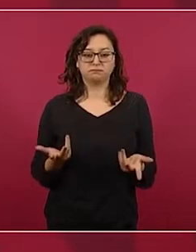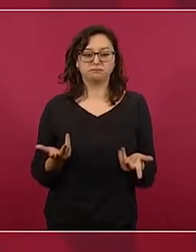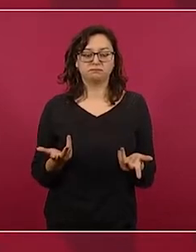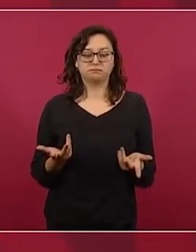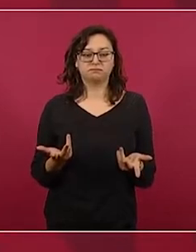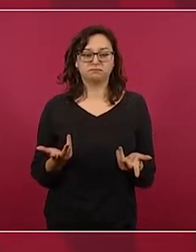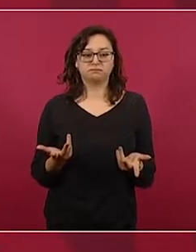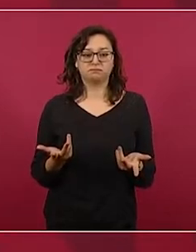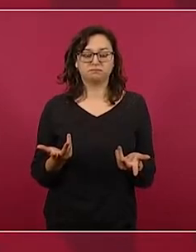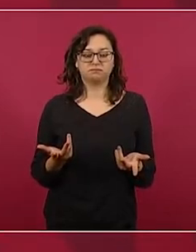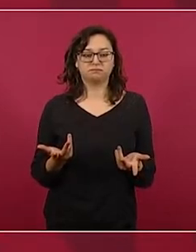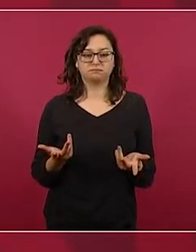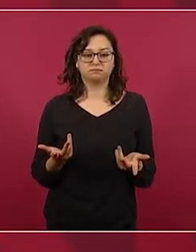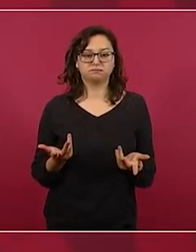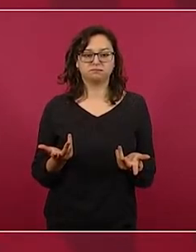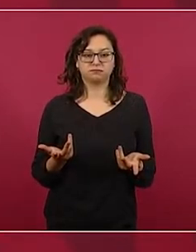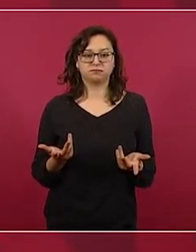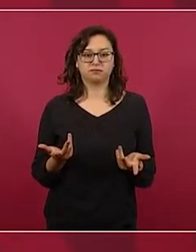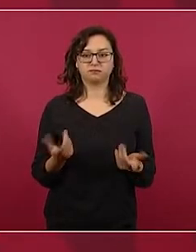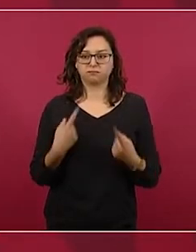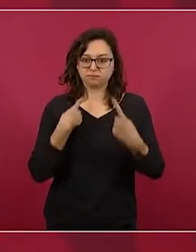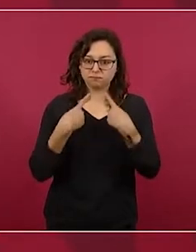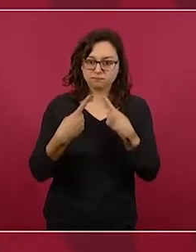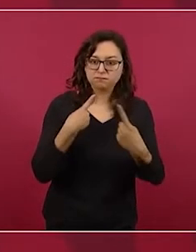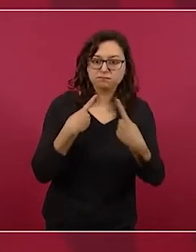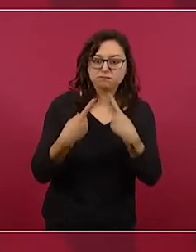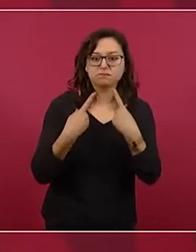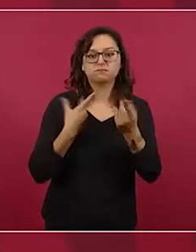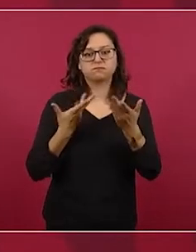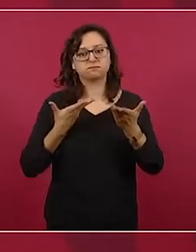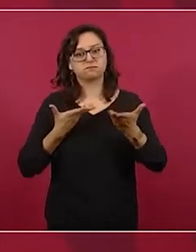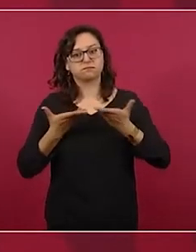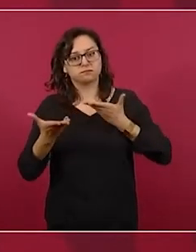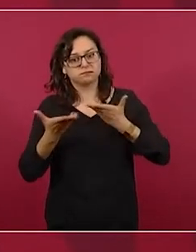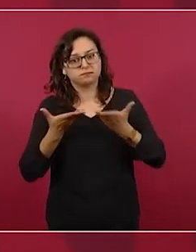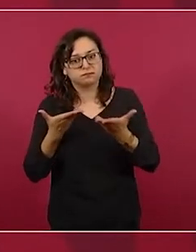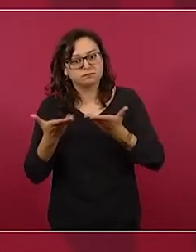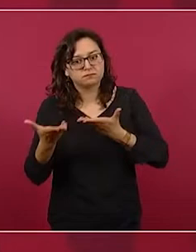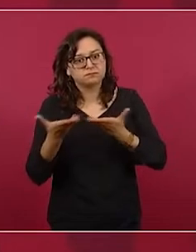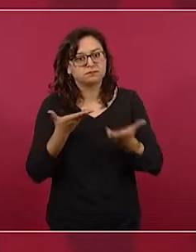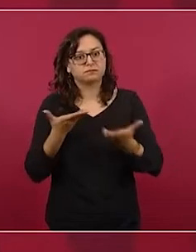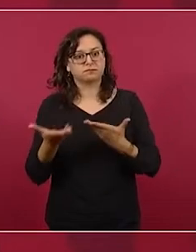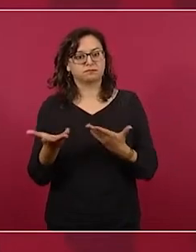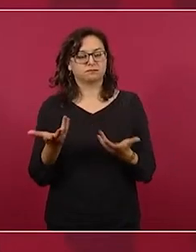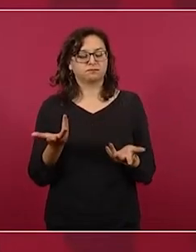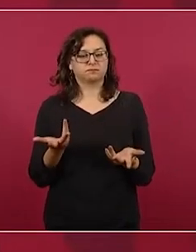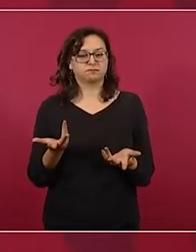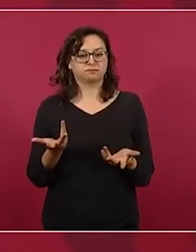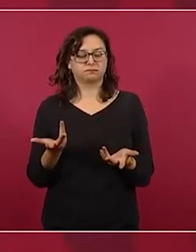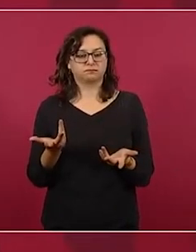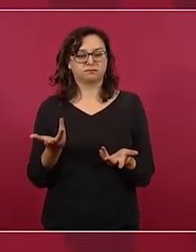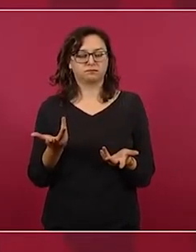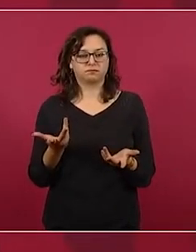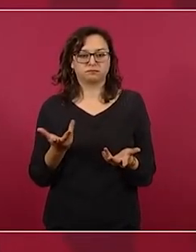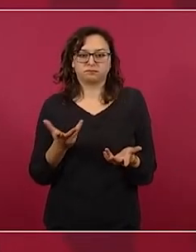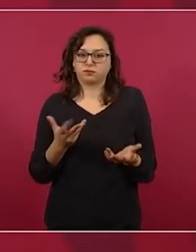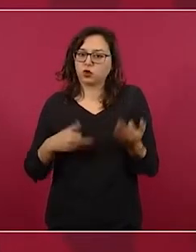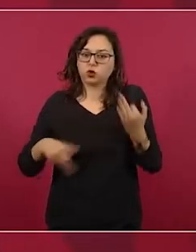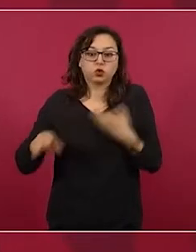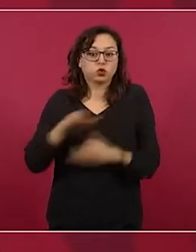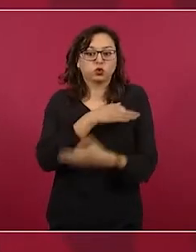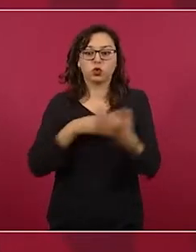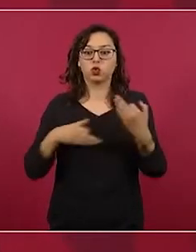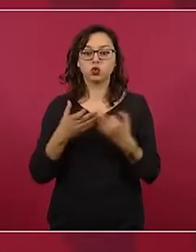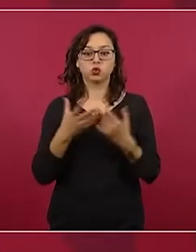Y buscar el diálogo entre todos